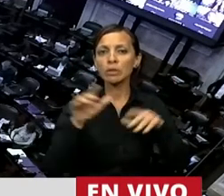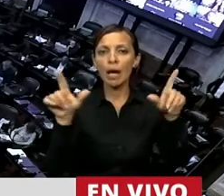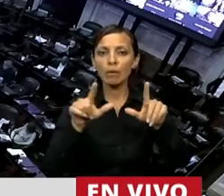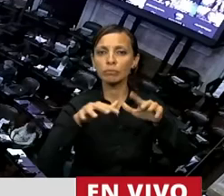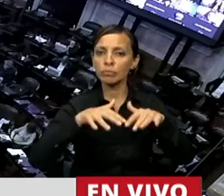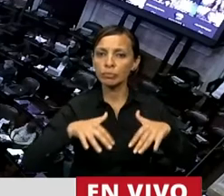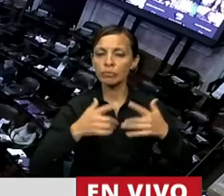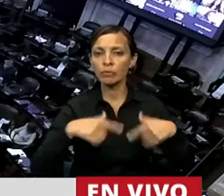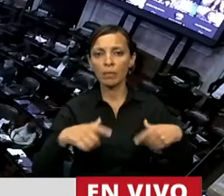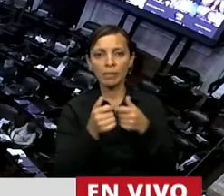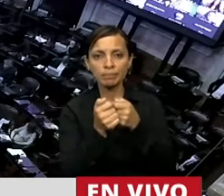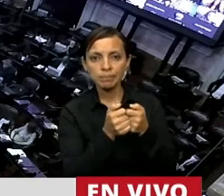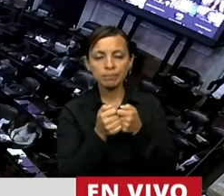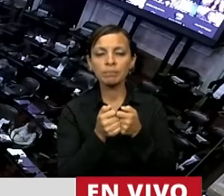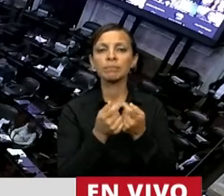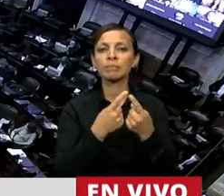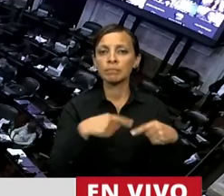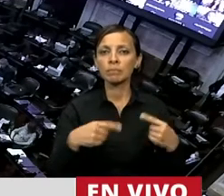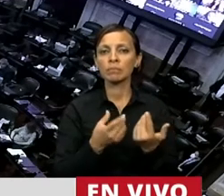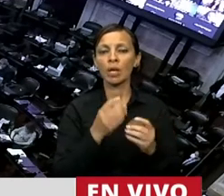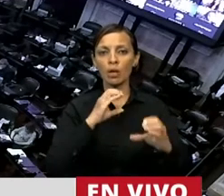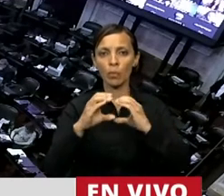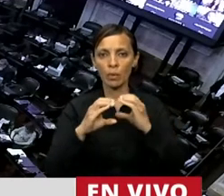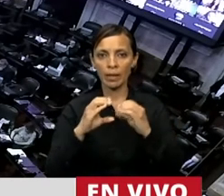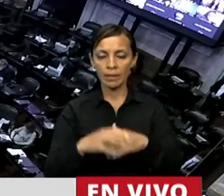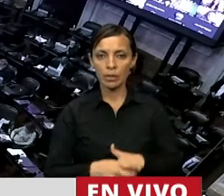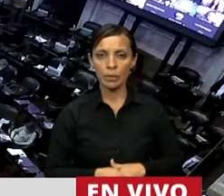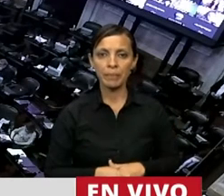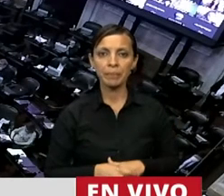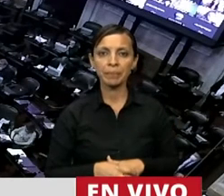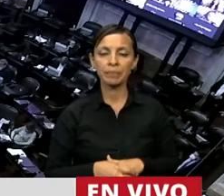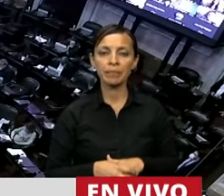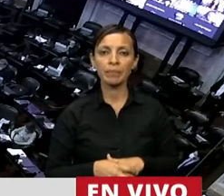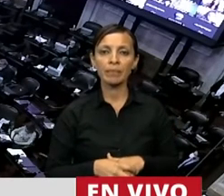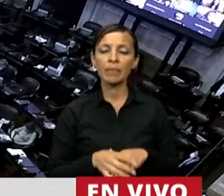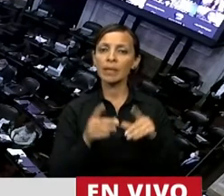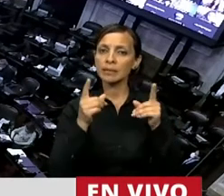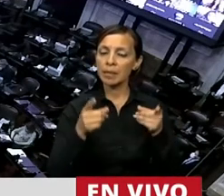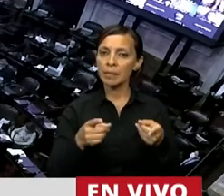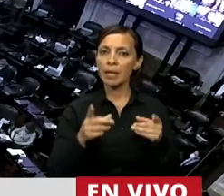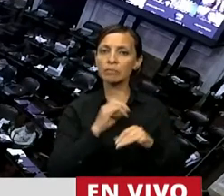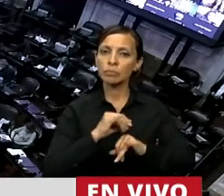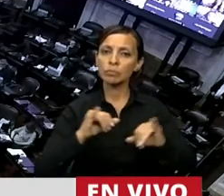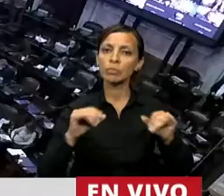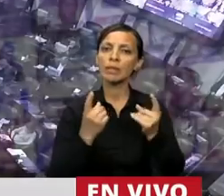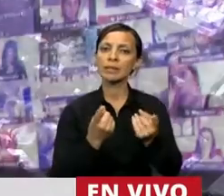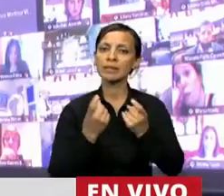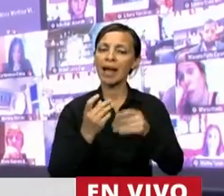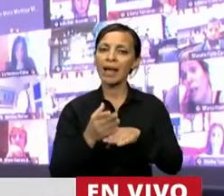tecnología de la información, de la comunicación. También la necesidad de la